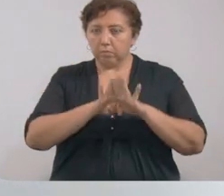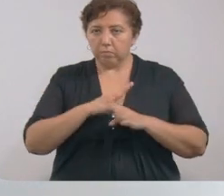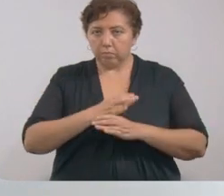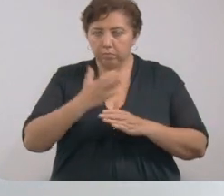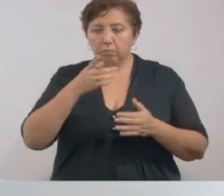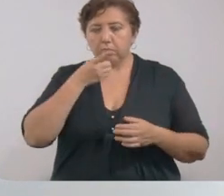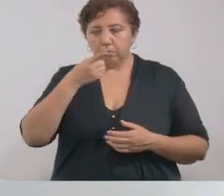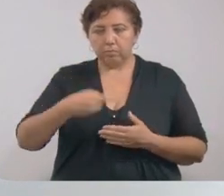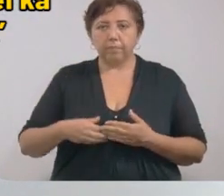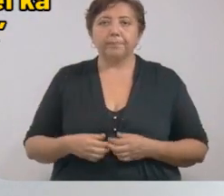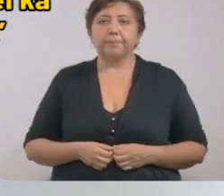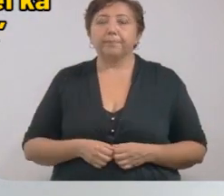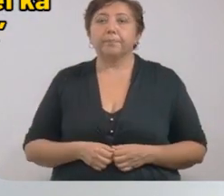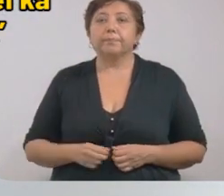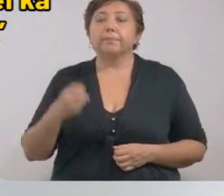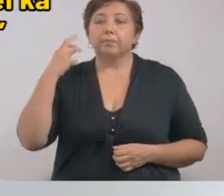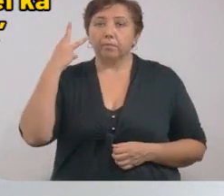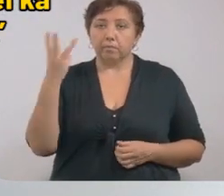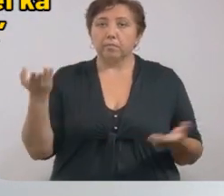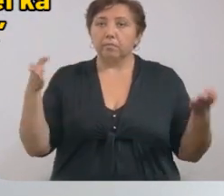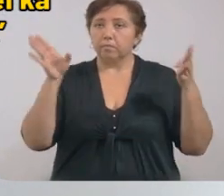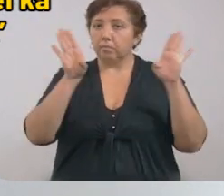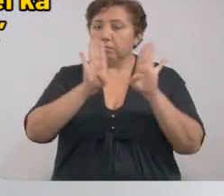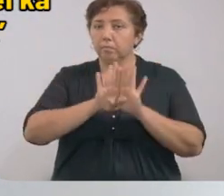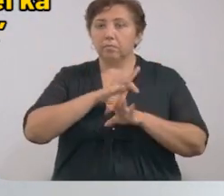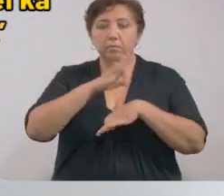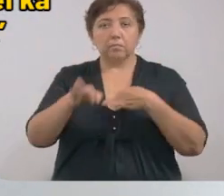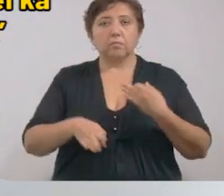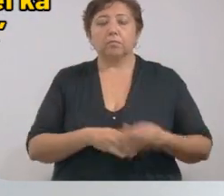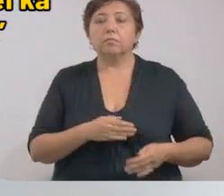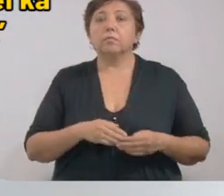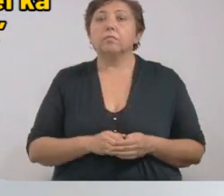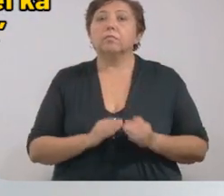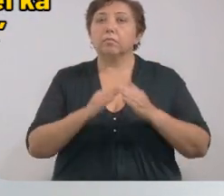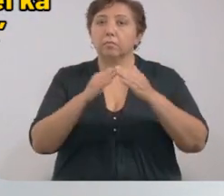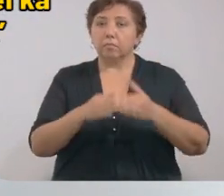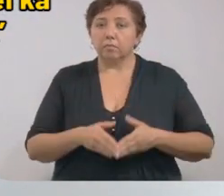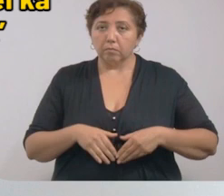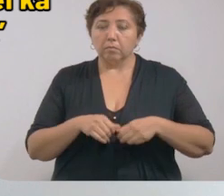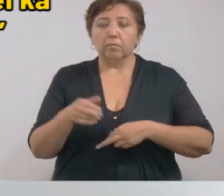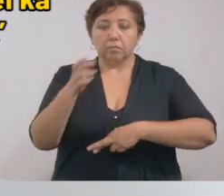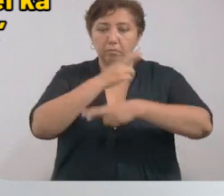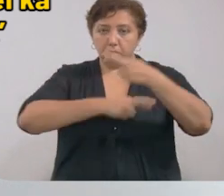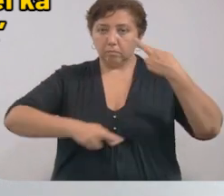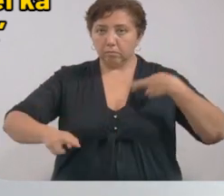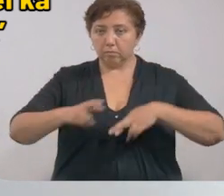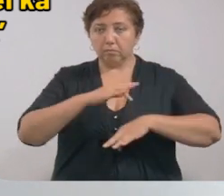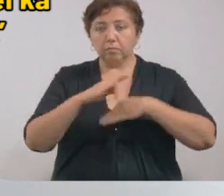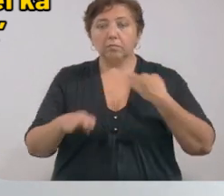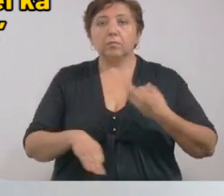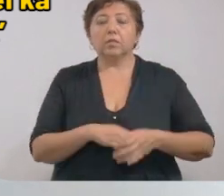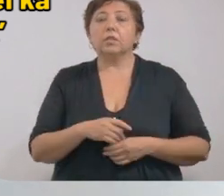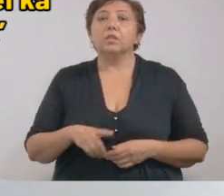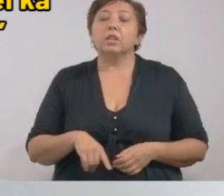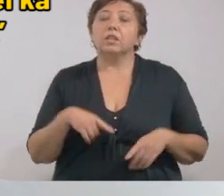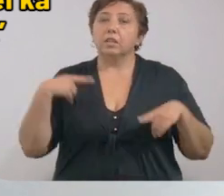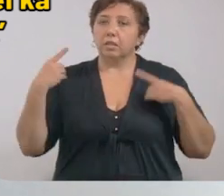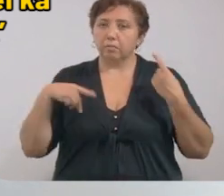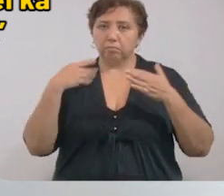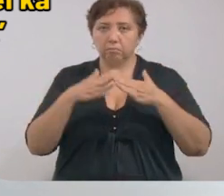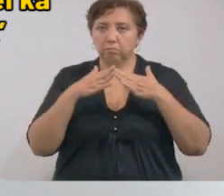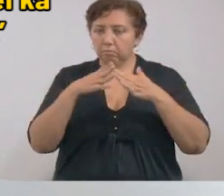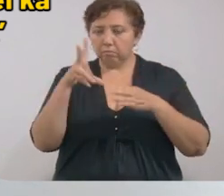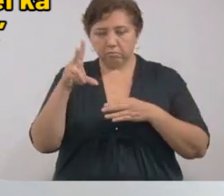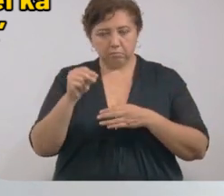viales ya mencionados. 3. Se cierran todas las marinas y se ordena el inmediato regreso a todas las embarcaciones recreativas